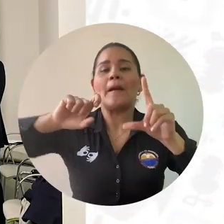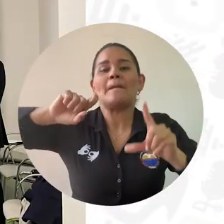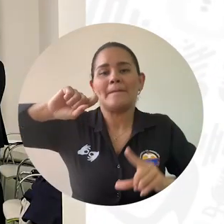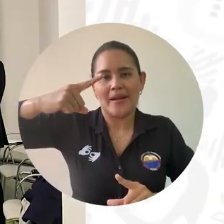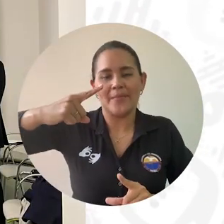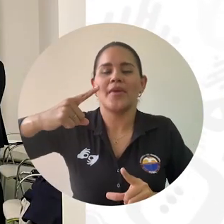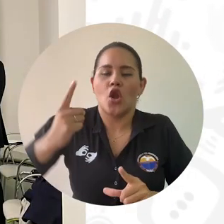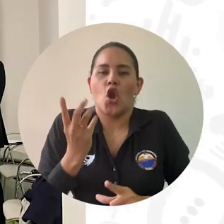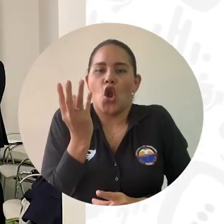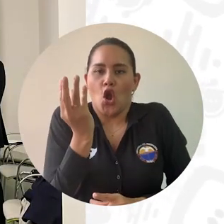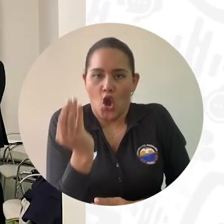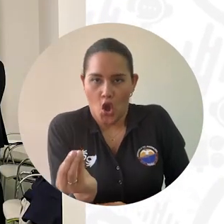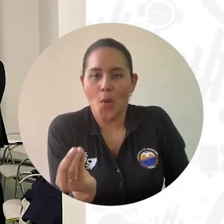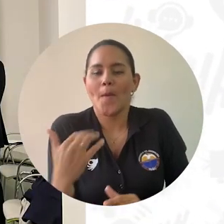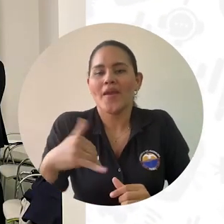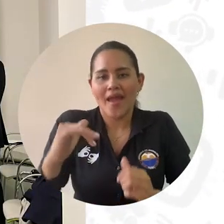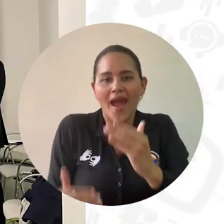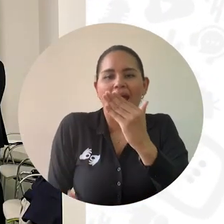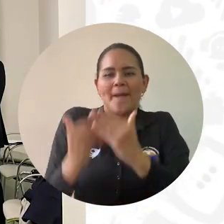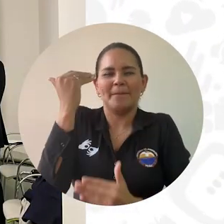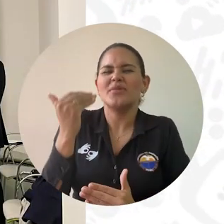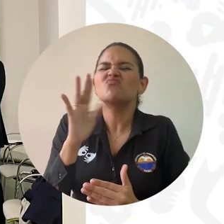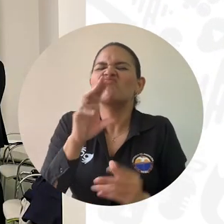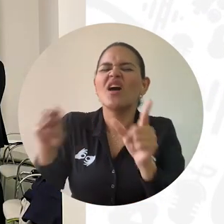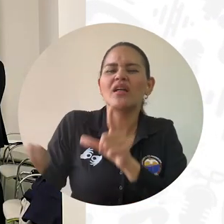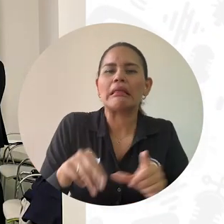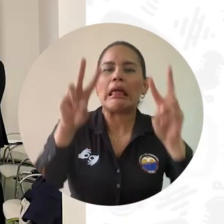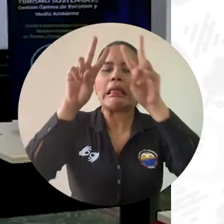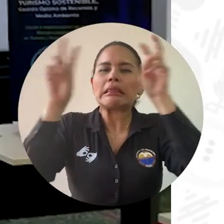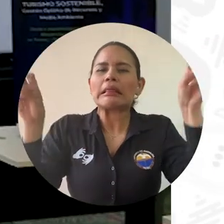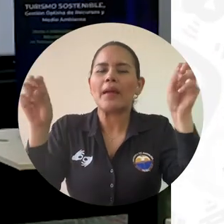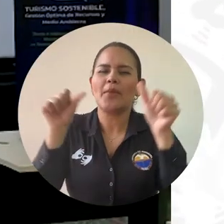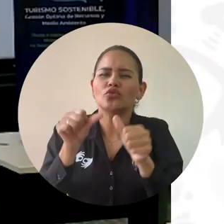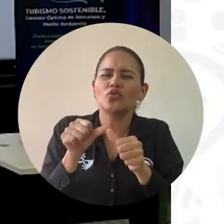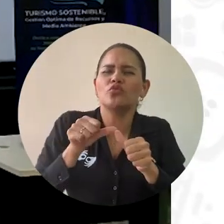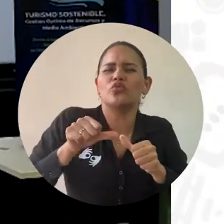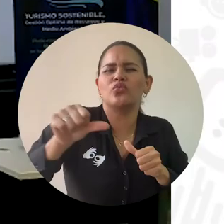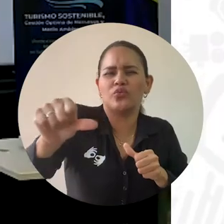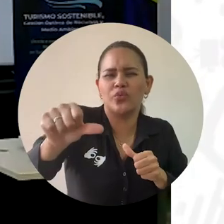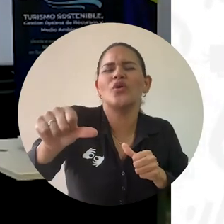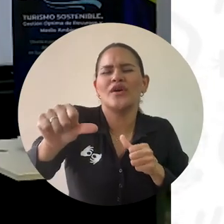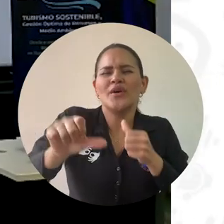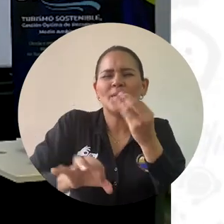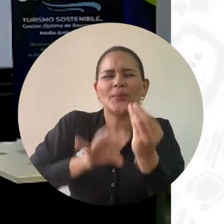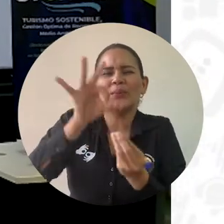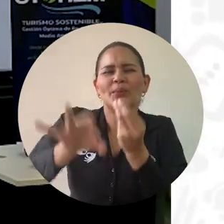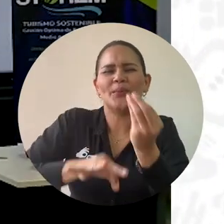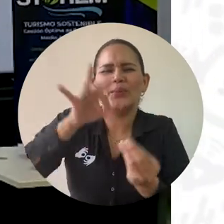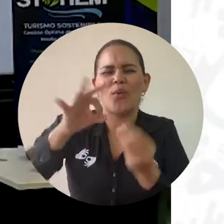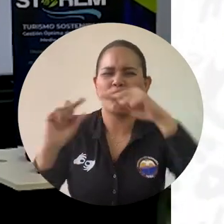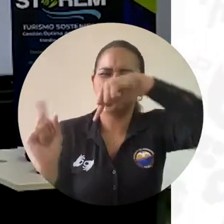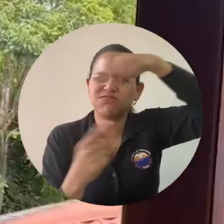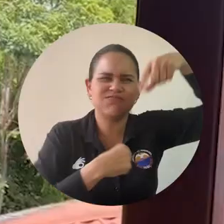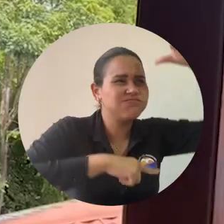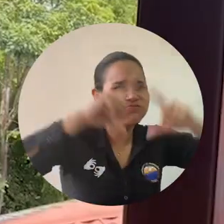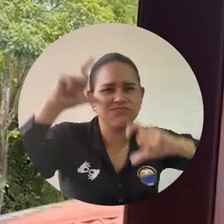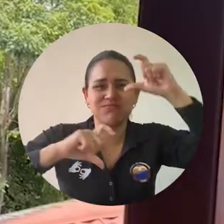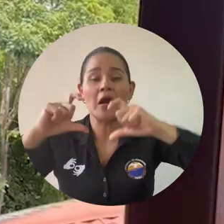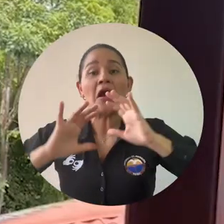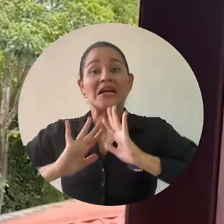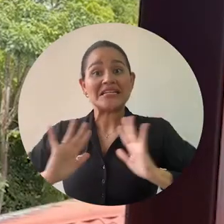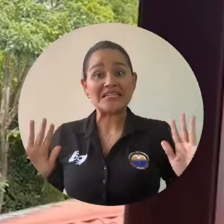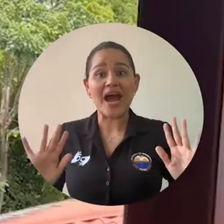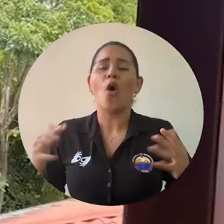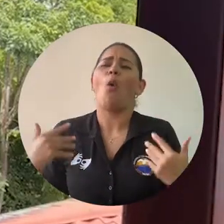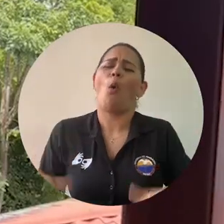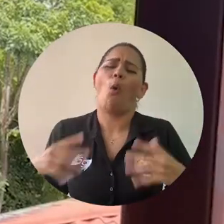primera corte, y la presentación del Observatorio en Turismo Sostenible, con una investigación única y pionera en la ciudad de Santa Marta. Estamos